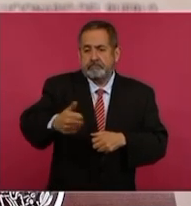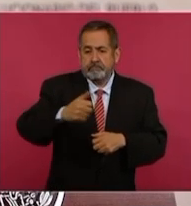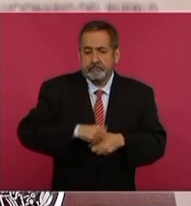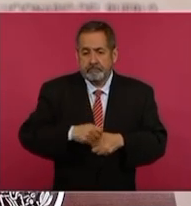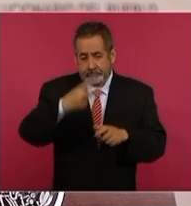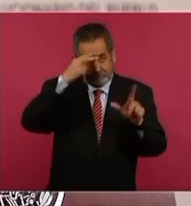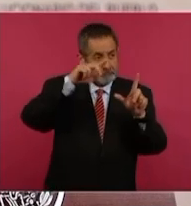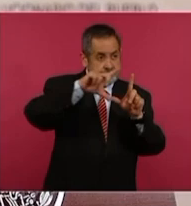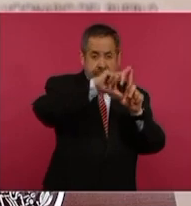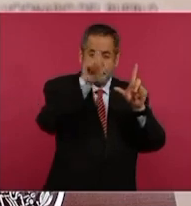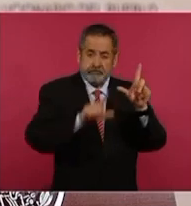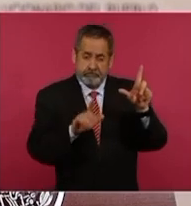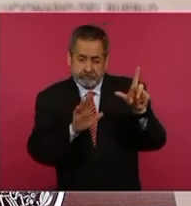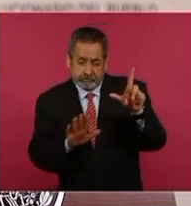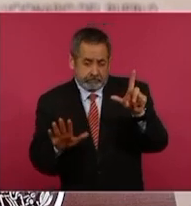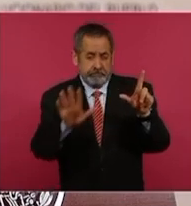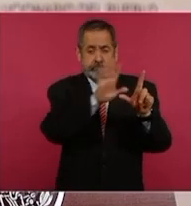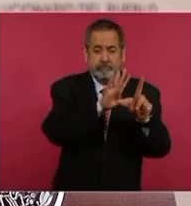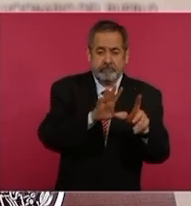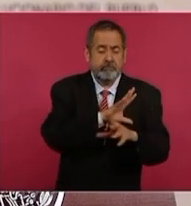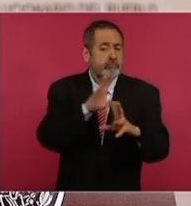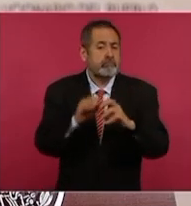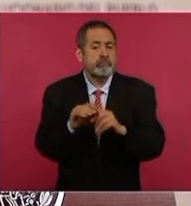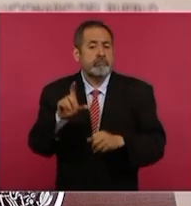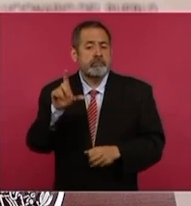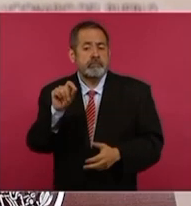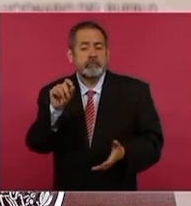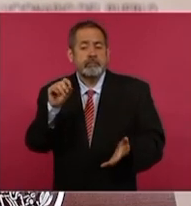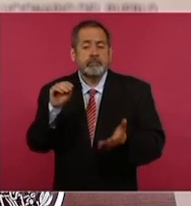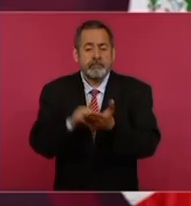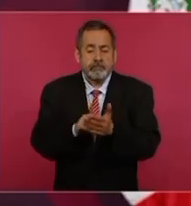kilómetros de vías ferras. Entonces,